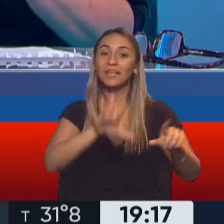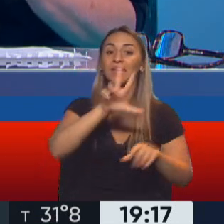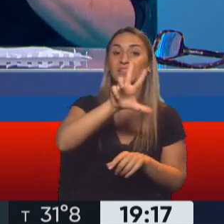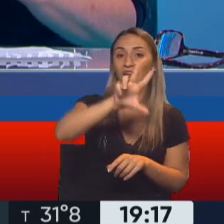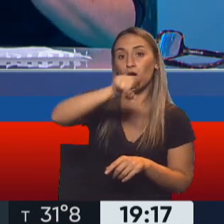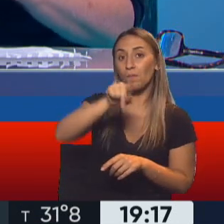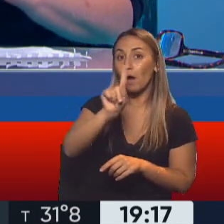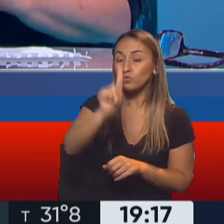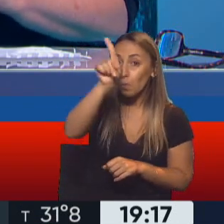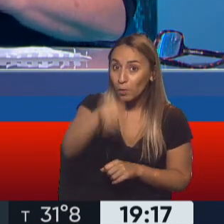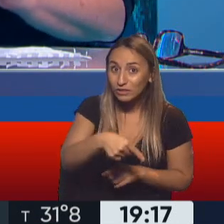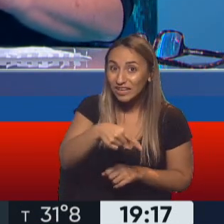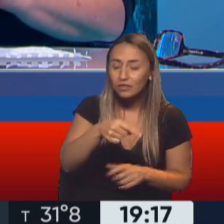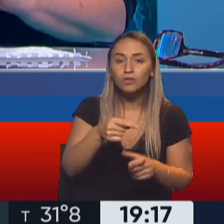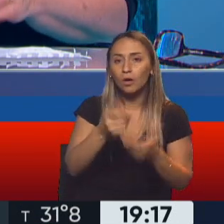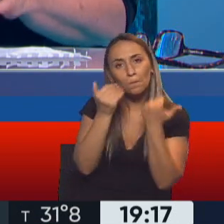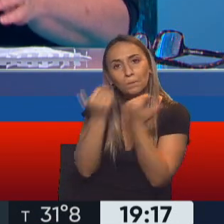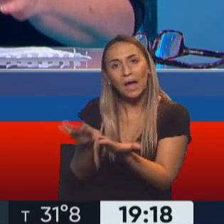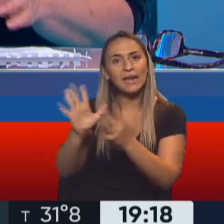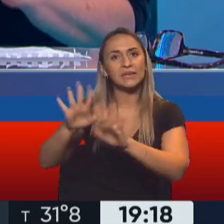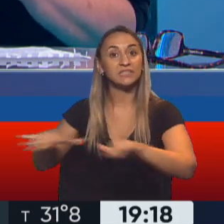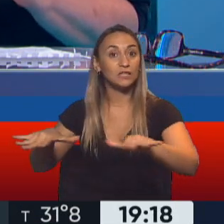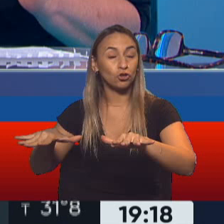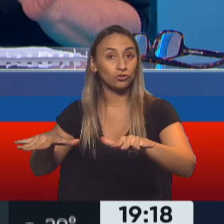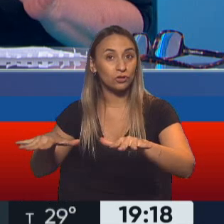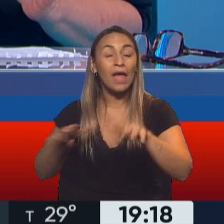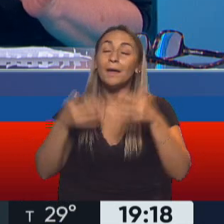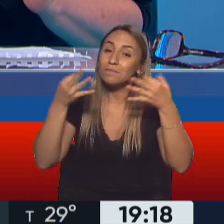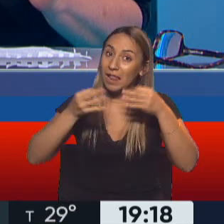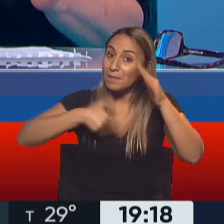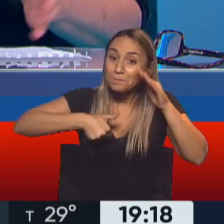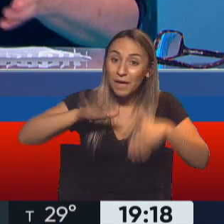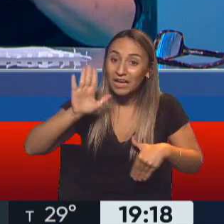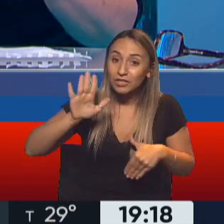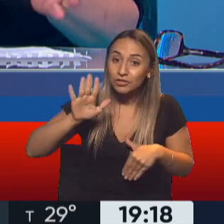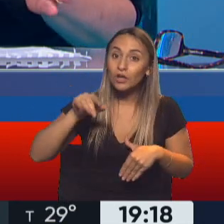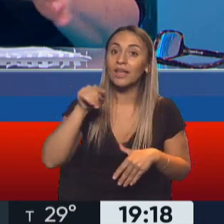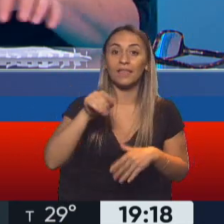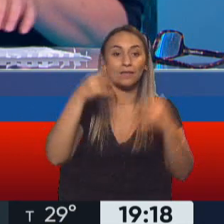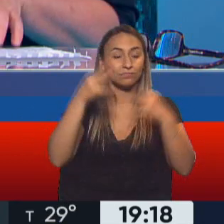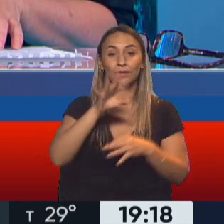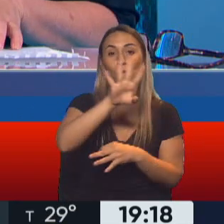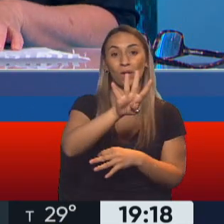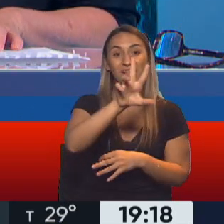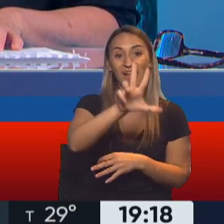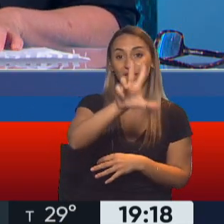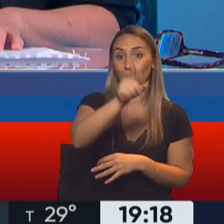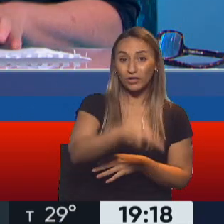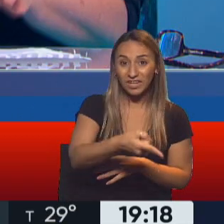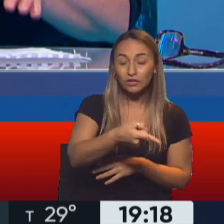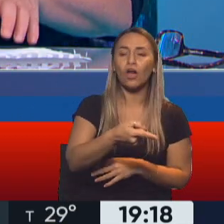se refieren a niñez y adolescencia. Y la mayoría de estas, el 43%, son noticias